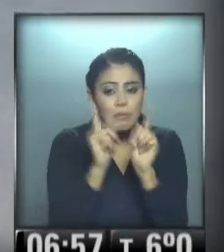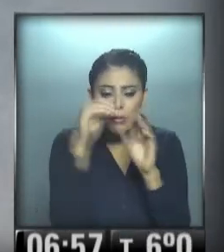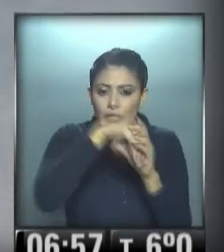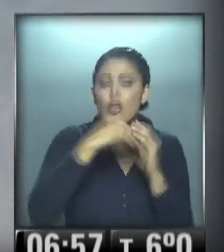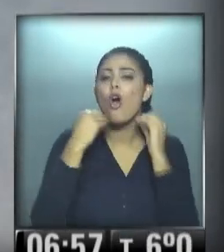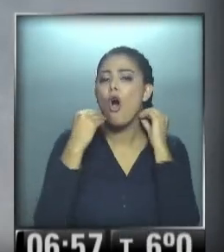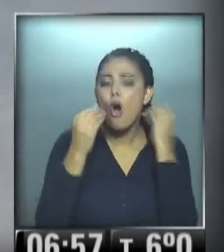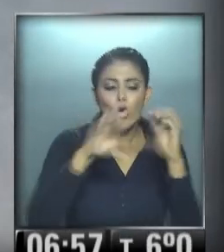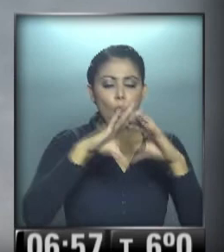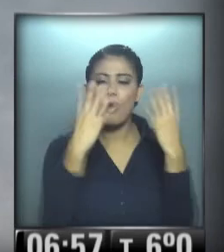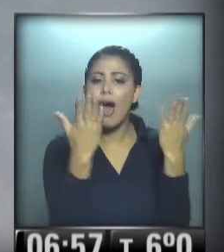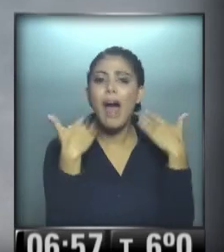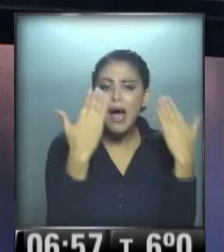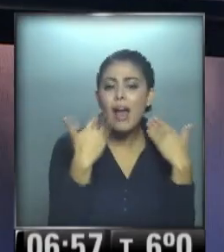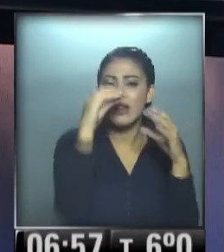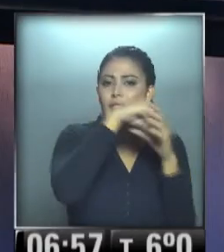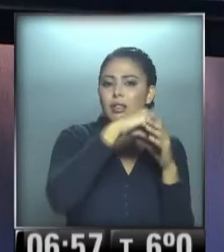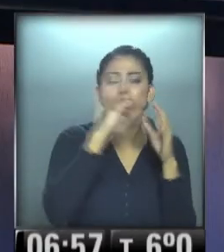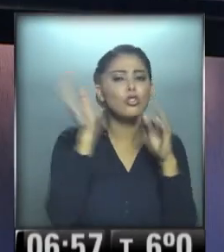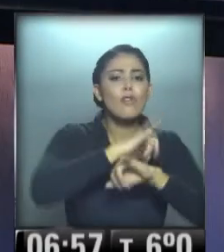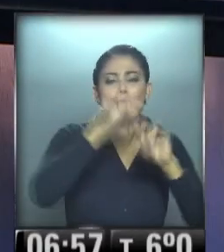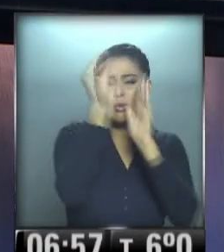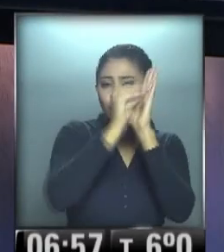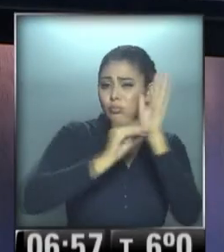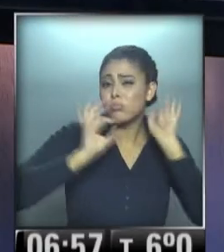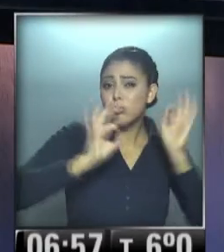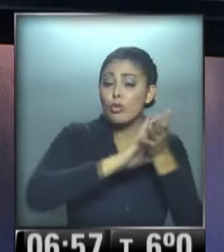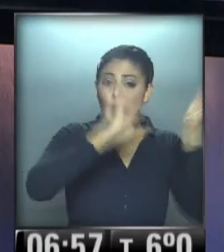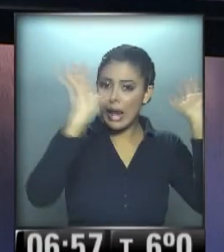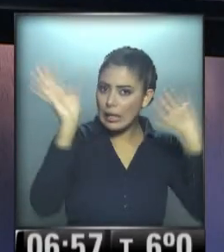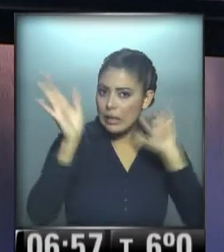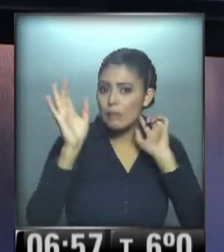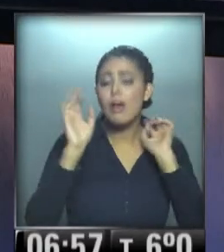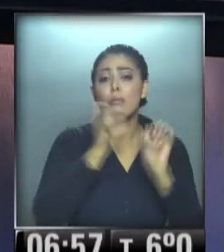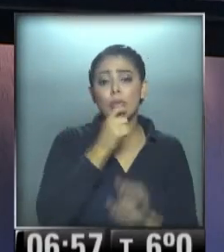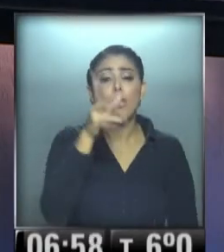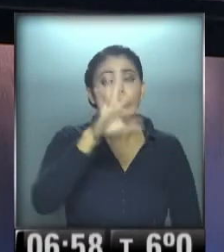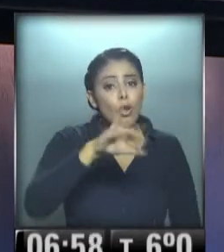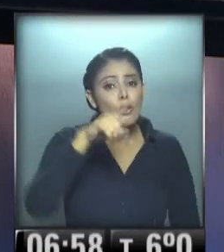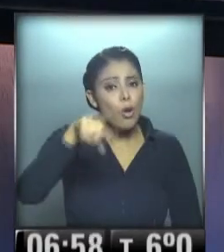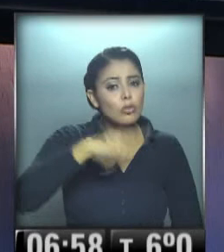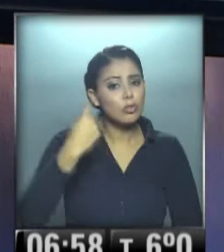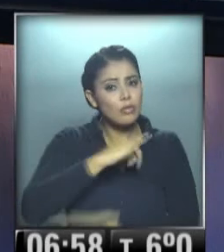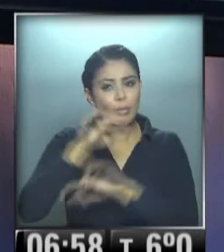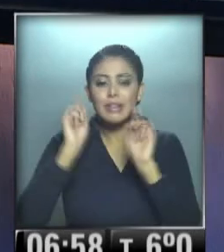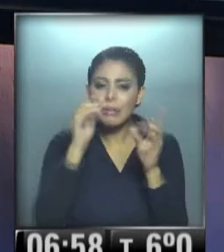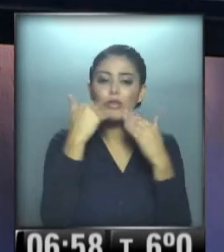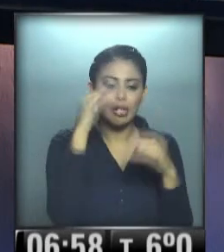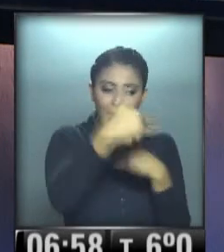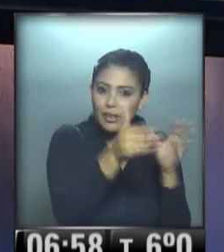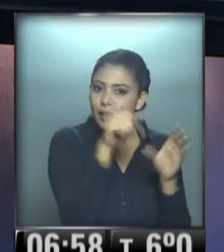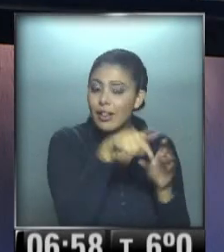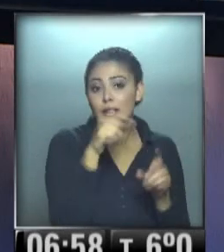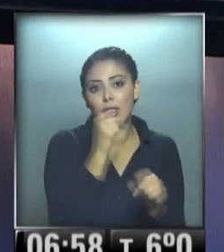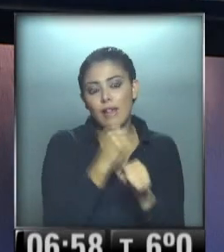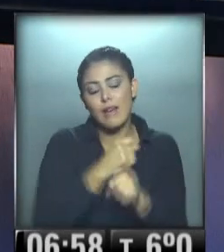composición de la atmósfera, todos los datos convencionales de la meteorología. También lo que usted recibe todos los días. Queridísimos amigos, un